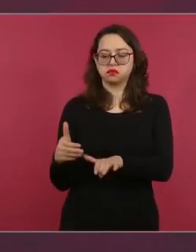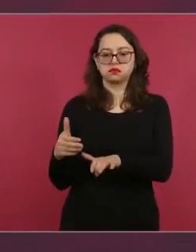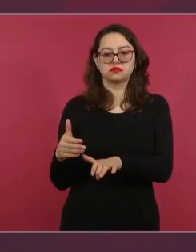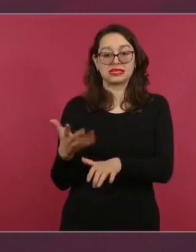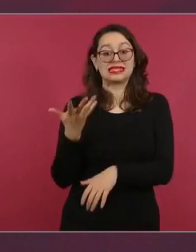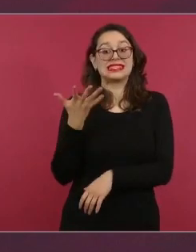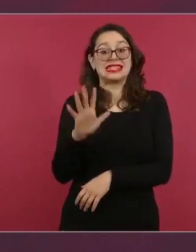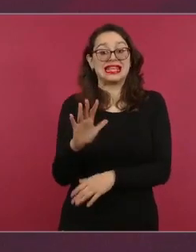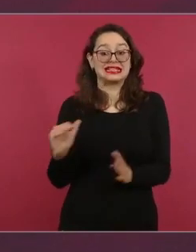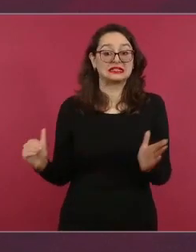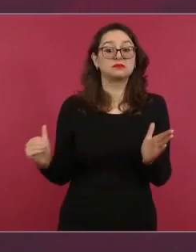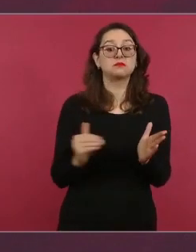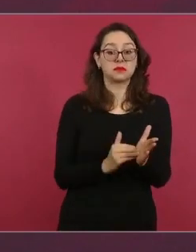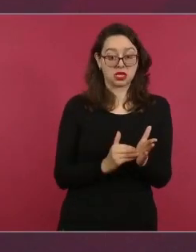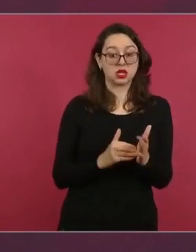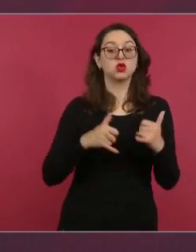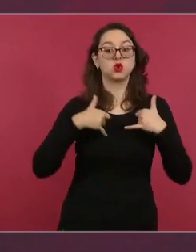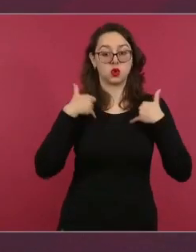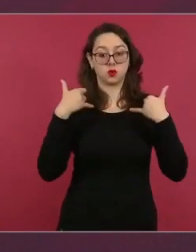Futuro